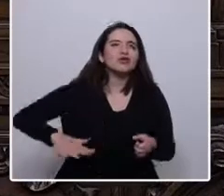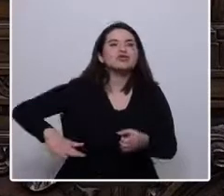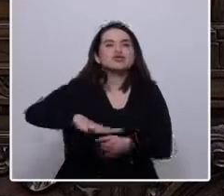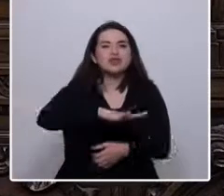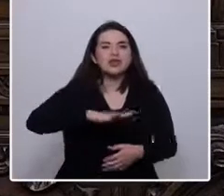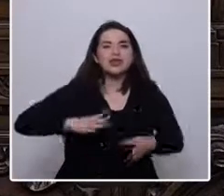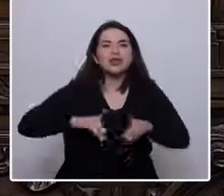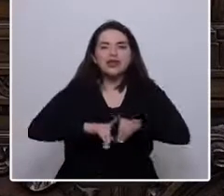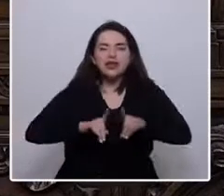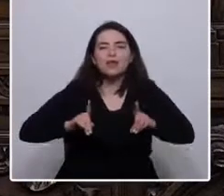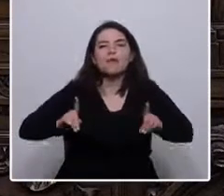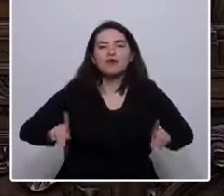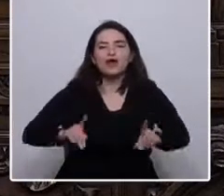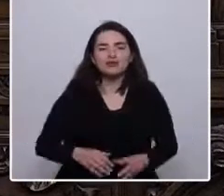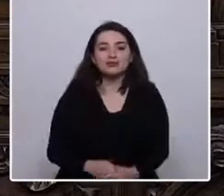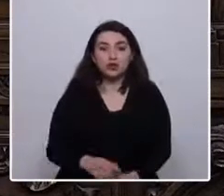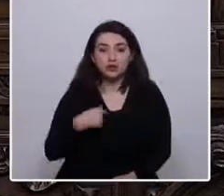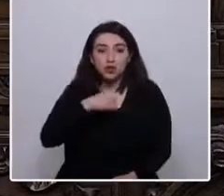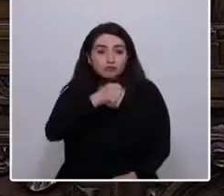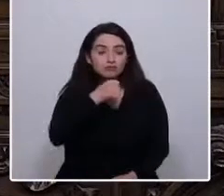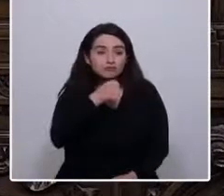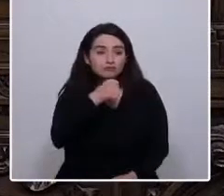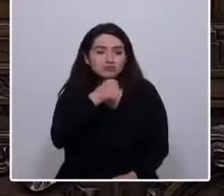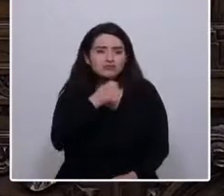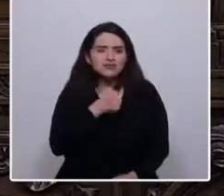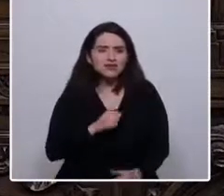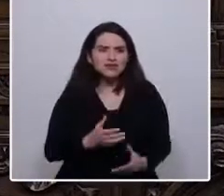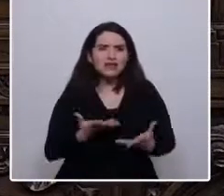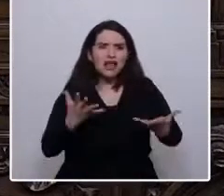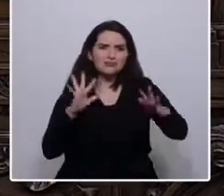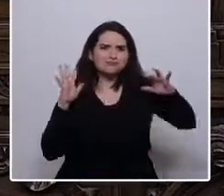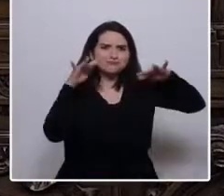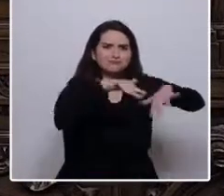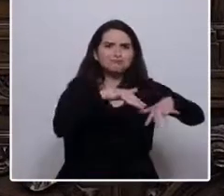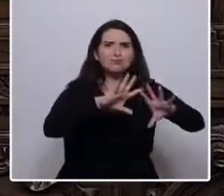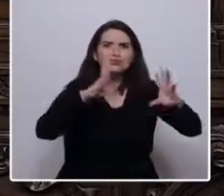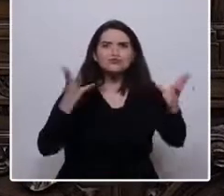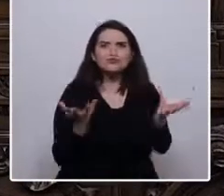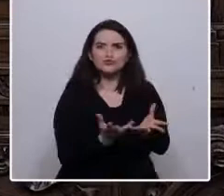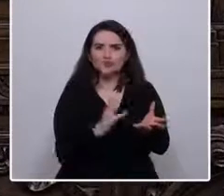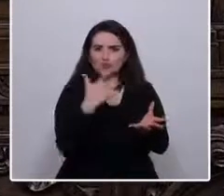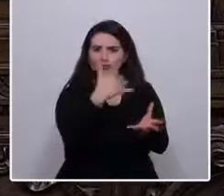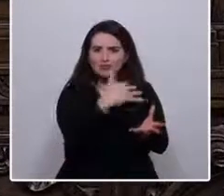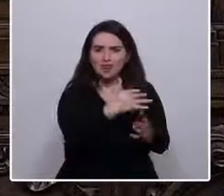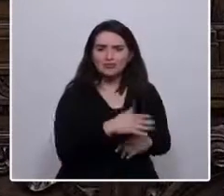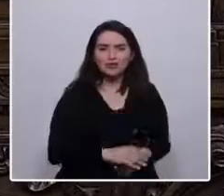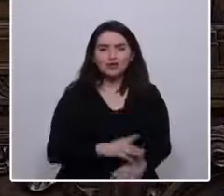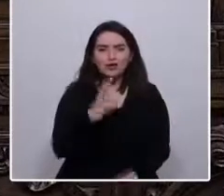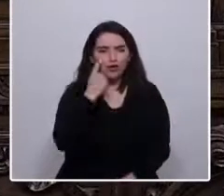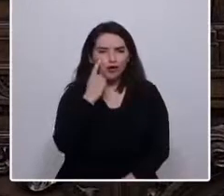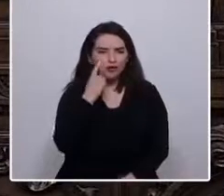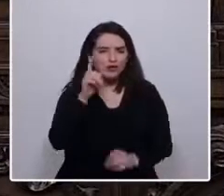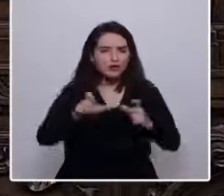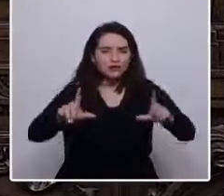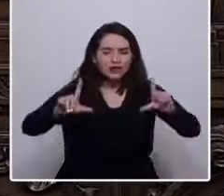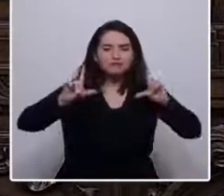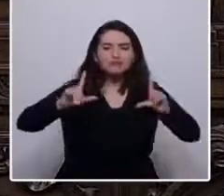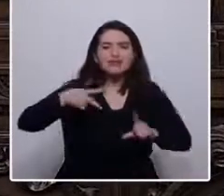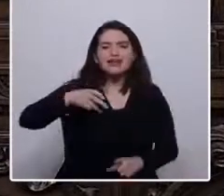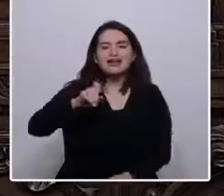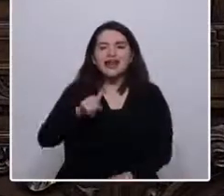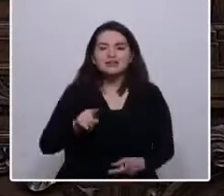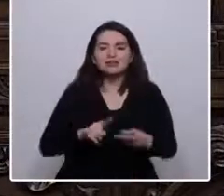europea. Como reportero, cubrí grandes eventos mundiales. Y conocí figuras como Nelson Mandela, Mijael